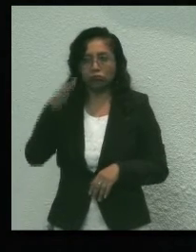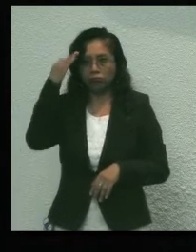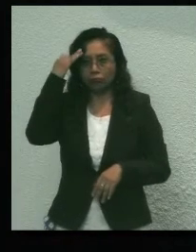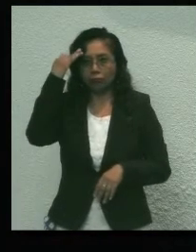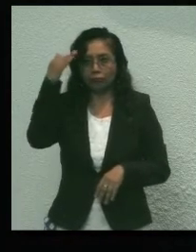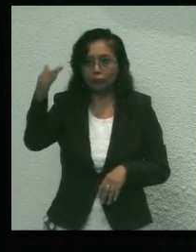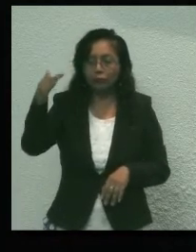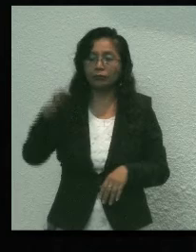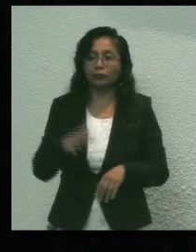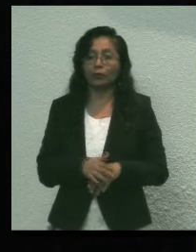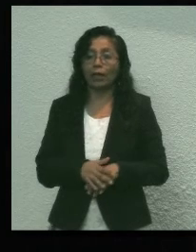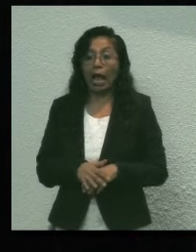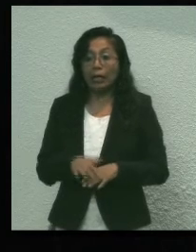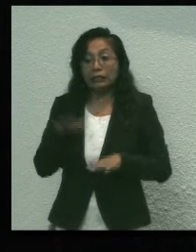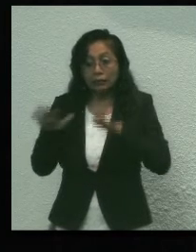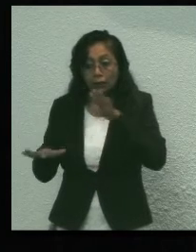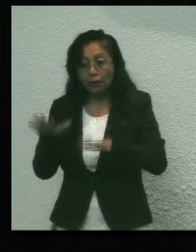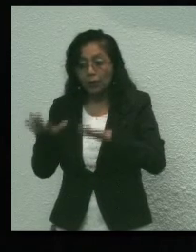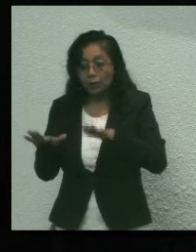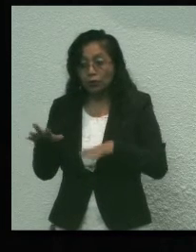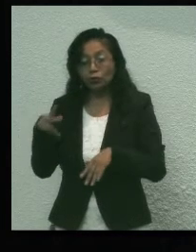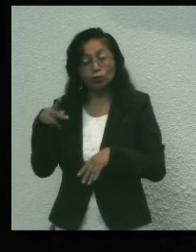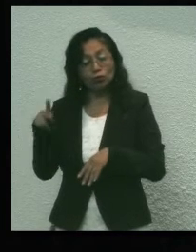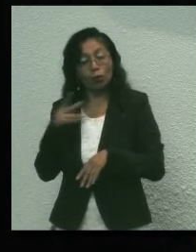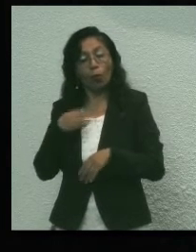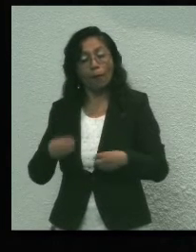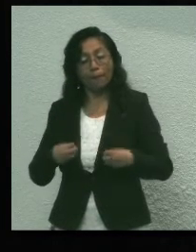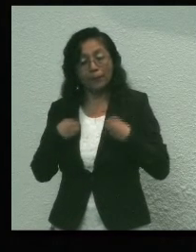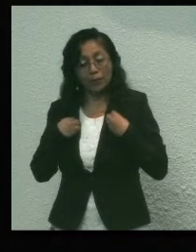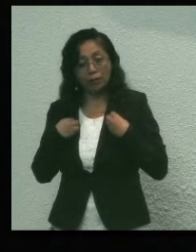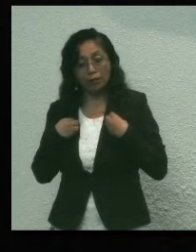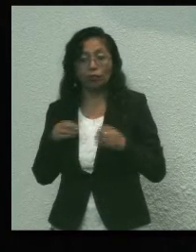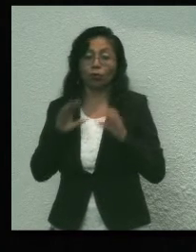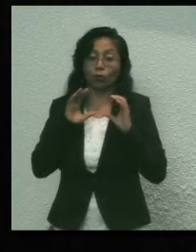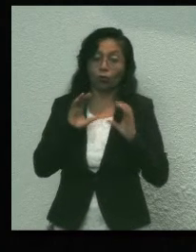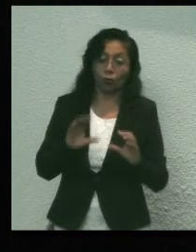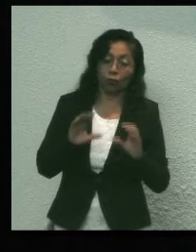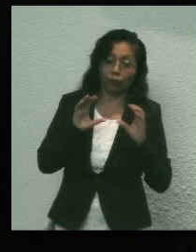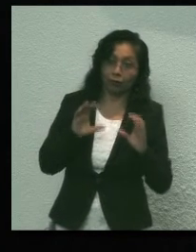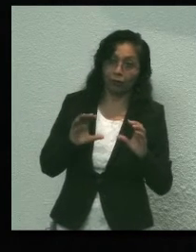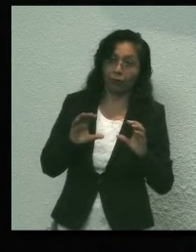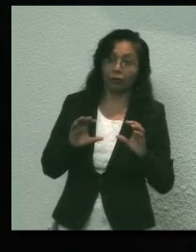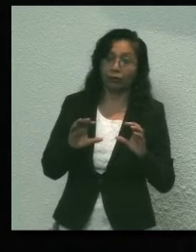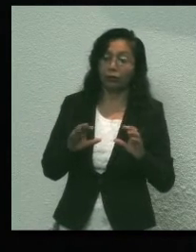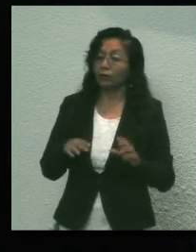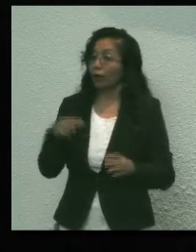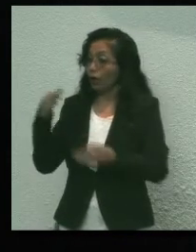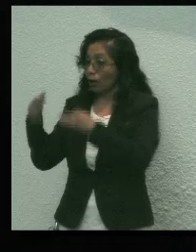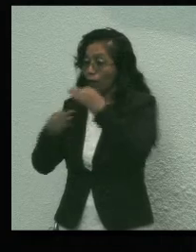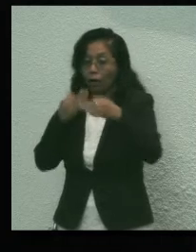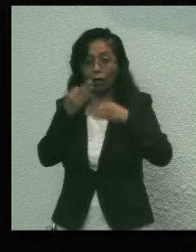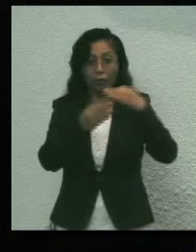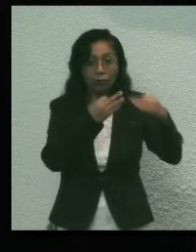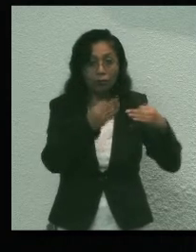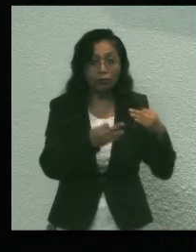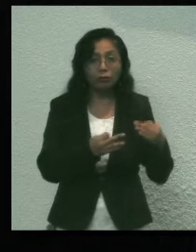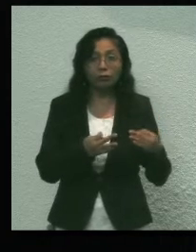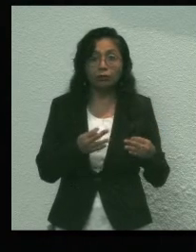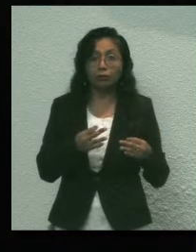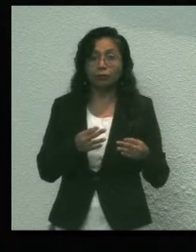y en ocasiones hasta su vida por cuidar al prójimo. A todas ellas y ellos,